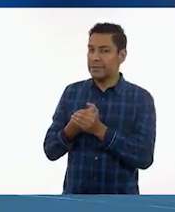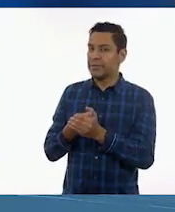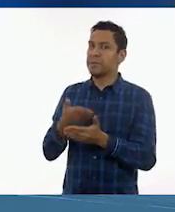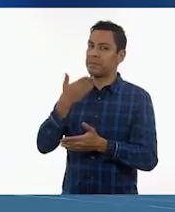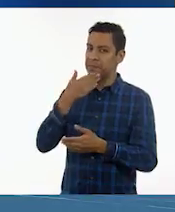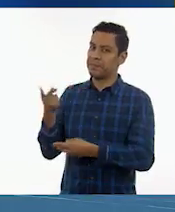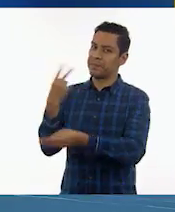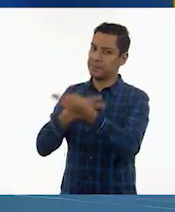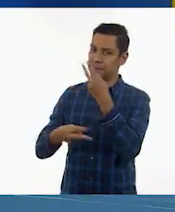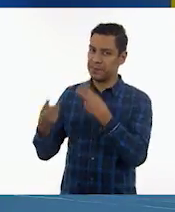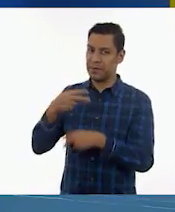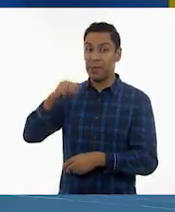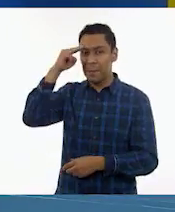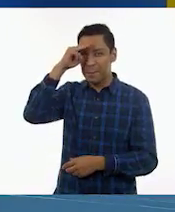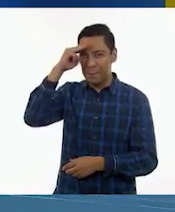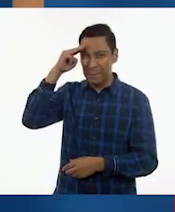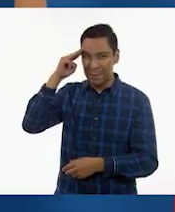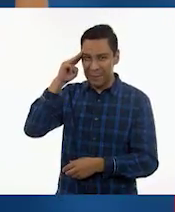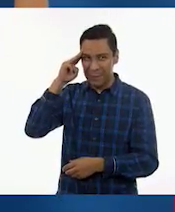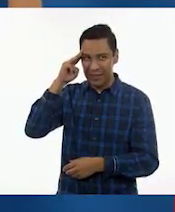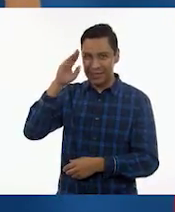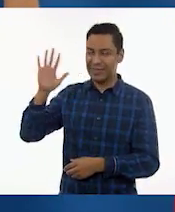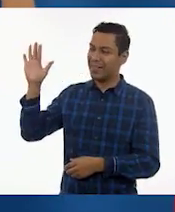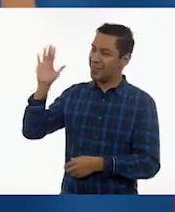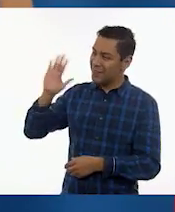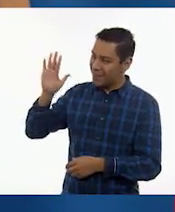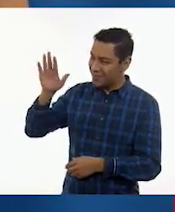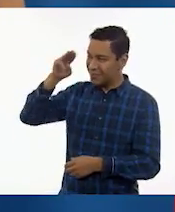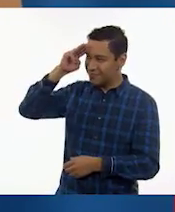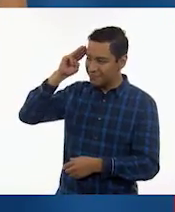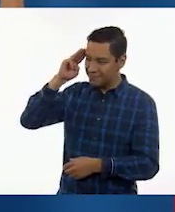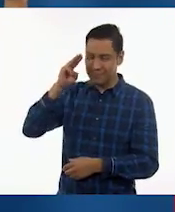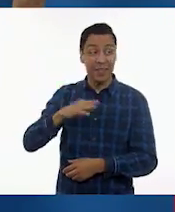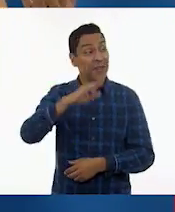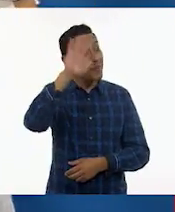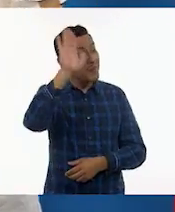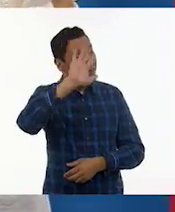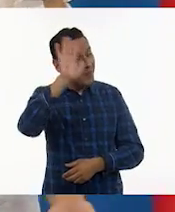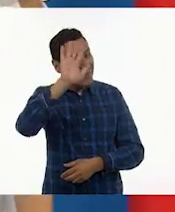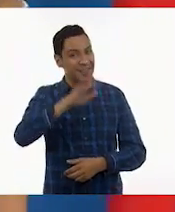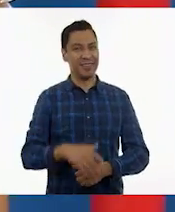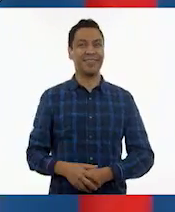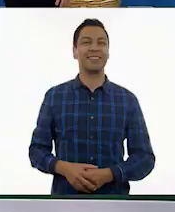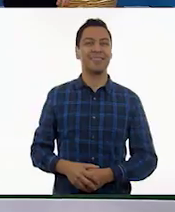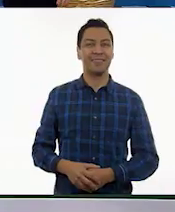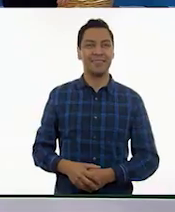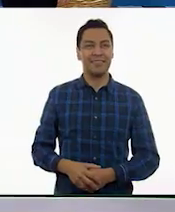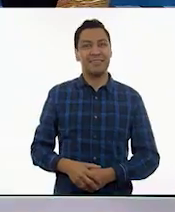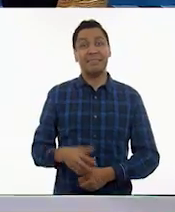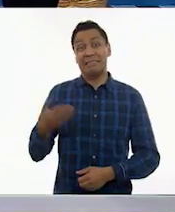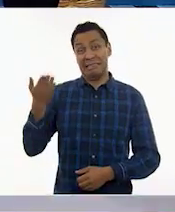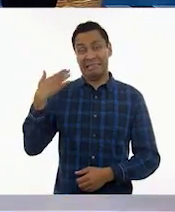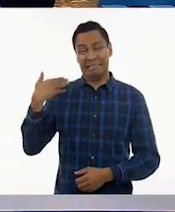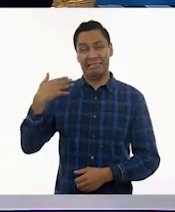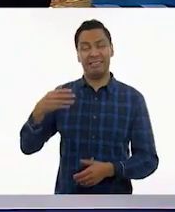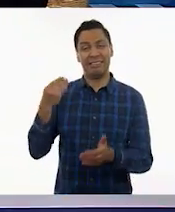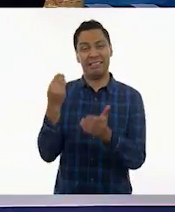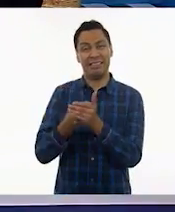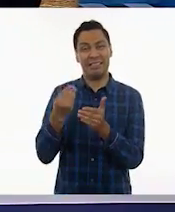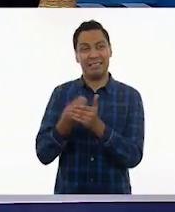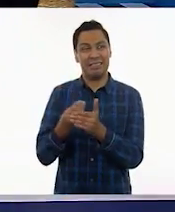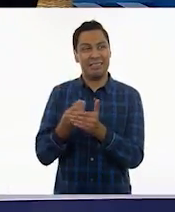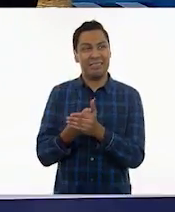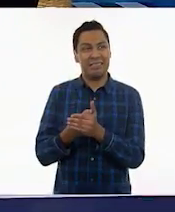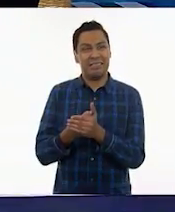bienvenida a María. ¡Hola! Porque la vez pasada la dejamos así un poco lastimadita porque